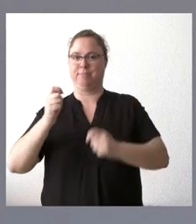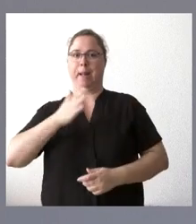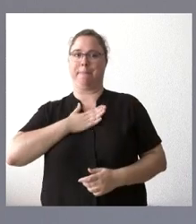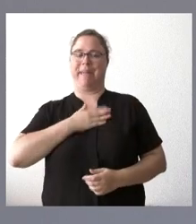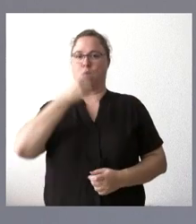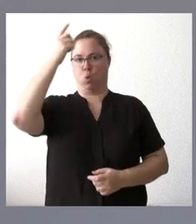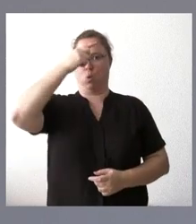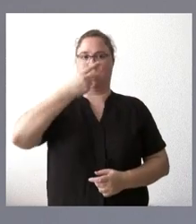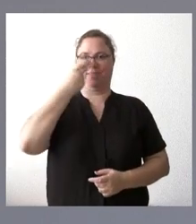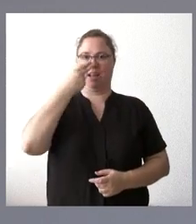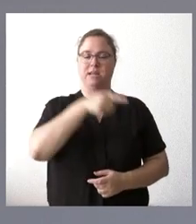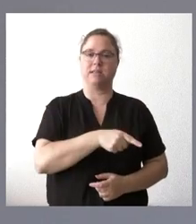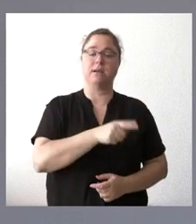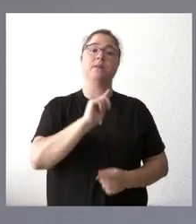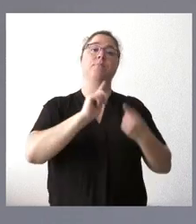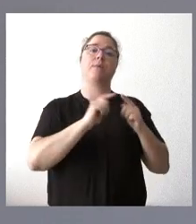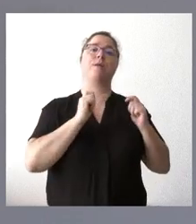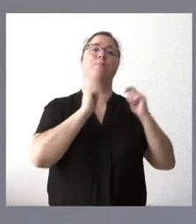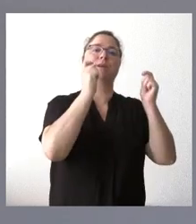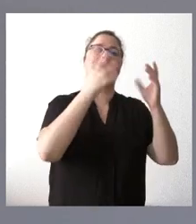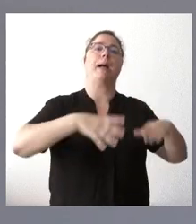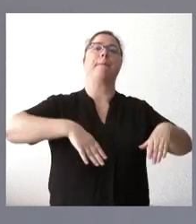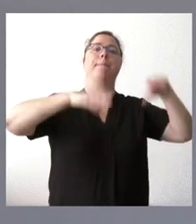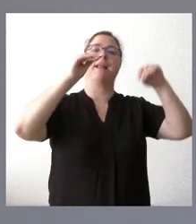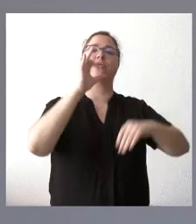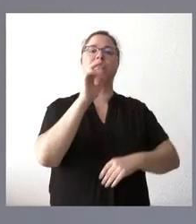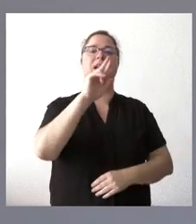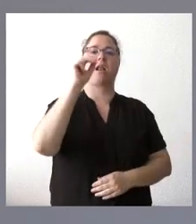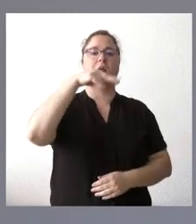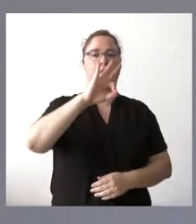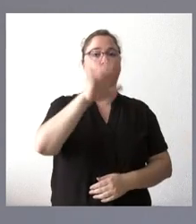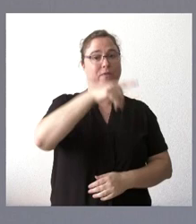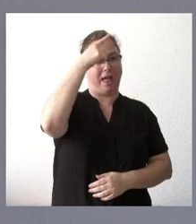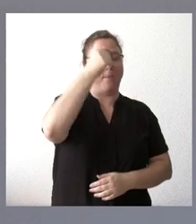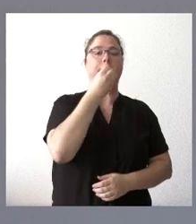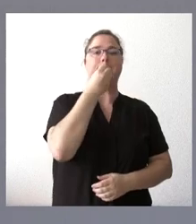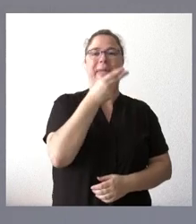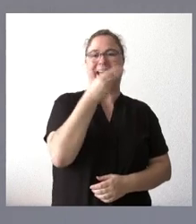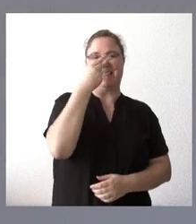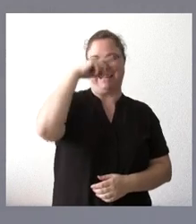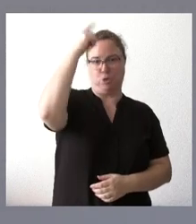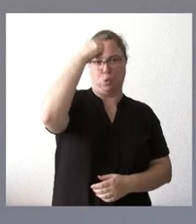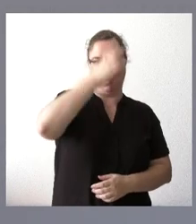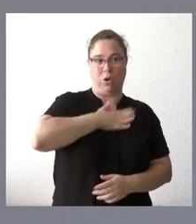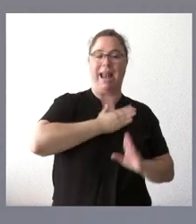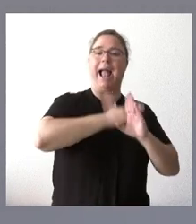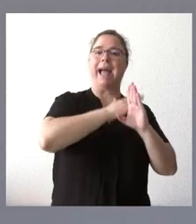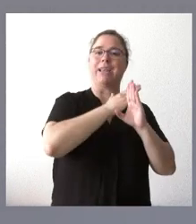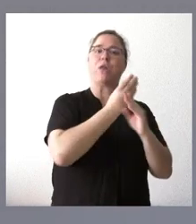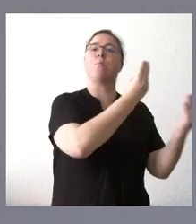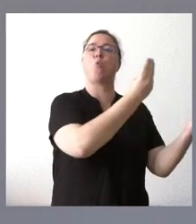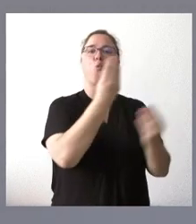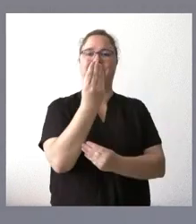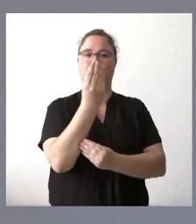la aprobación de la declaración del Palacio de los Serrano en Ávila como bien de interés cultural con categoría de monumento.